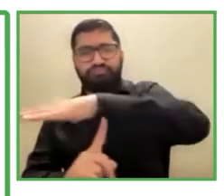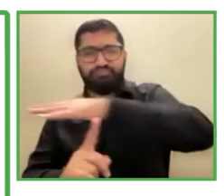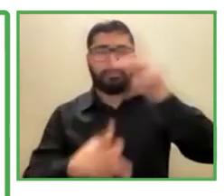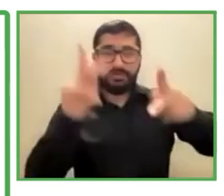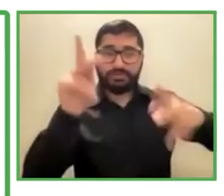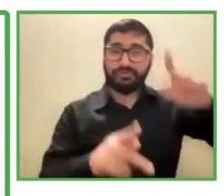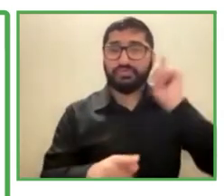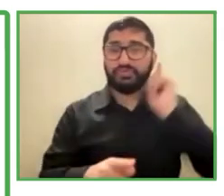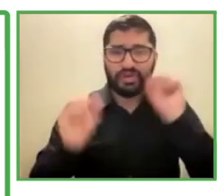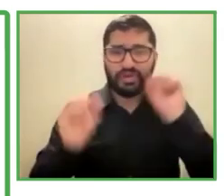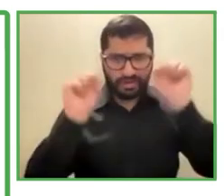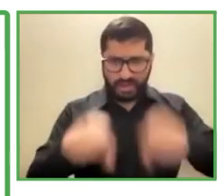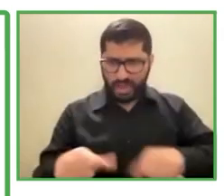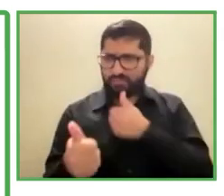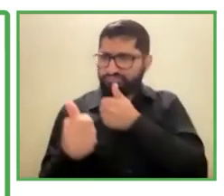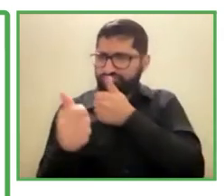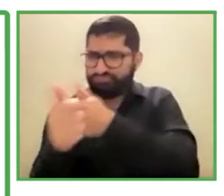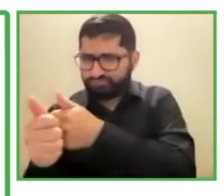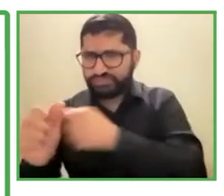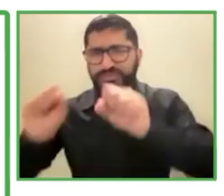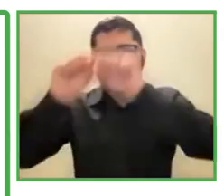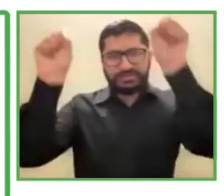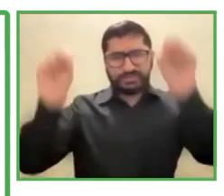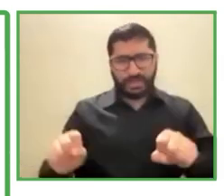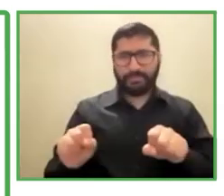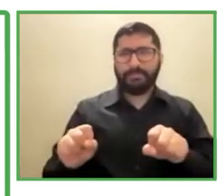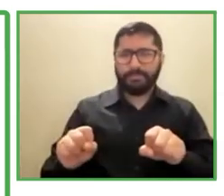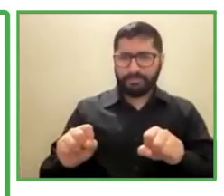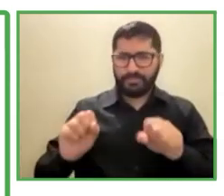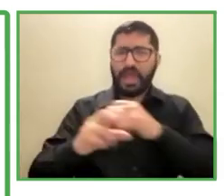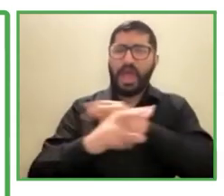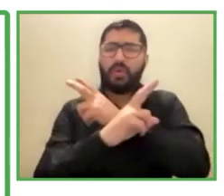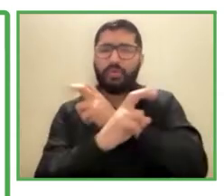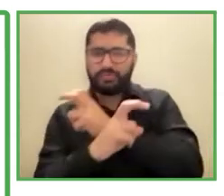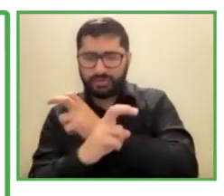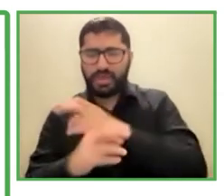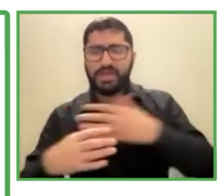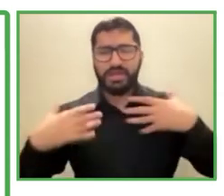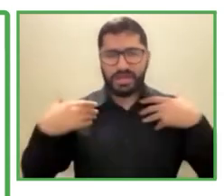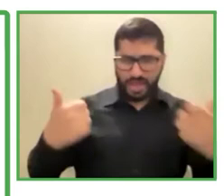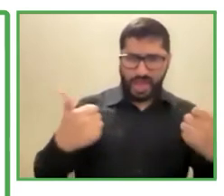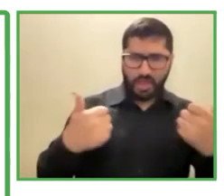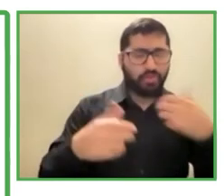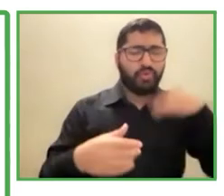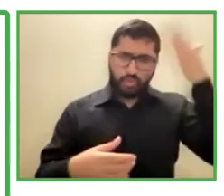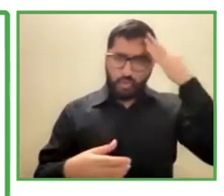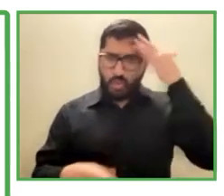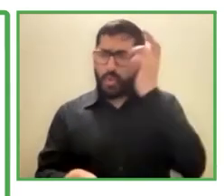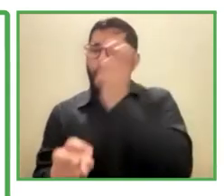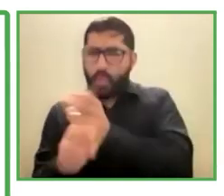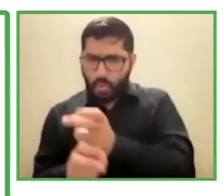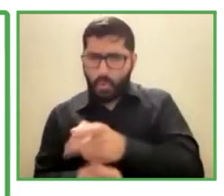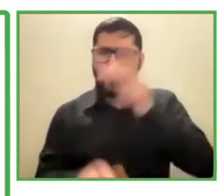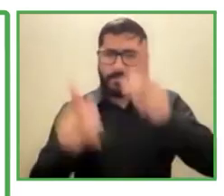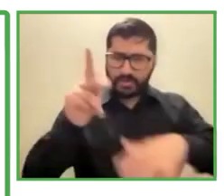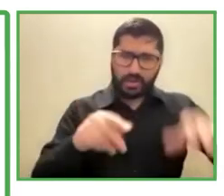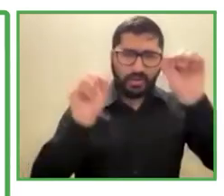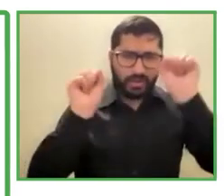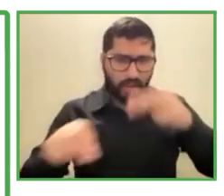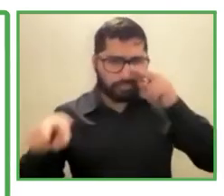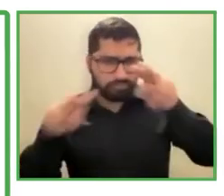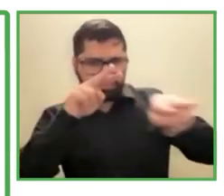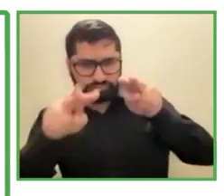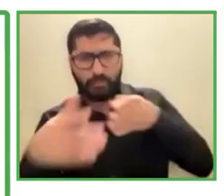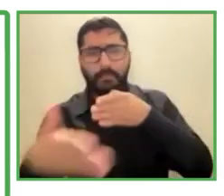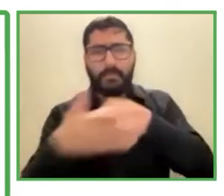austriaco de salud porque es muy complejo y la gente pueden ver barreras de comunicación o barreras de algún